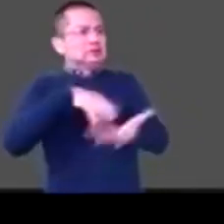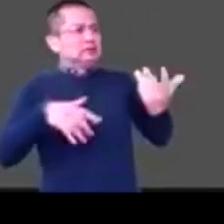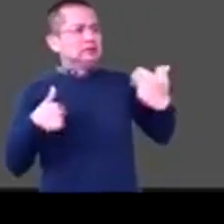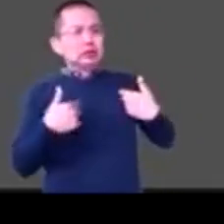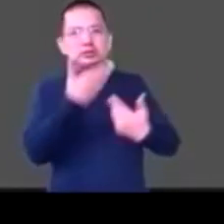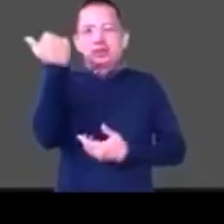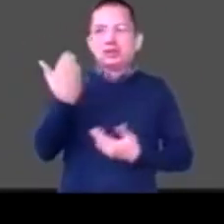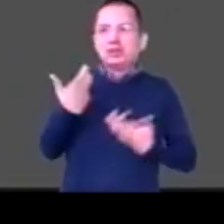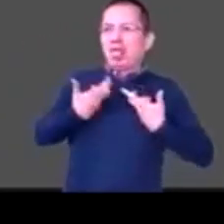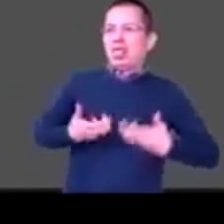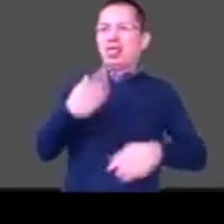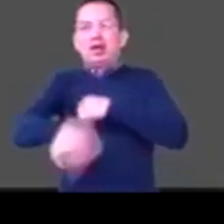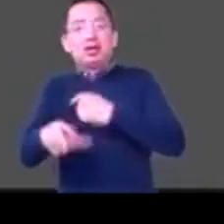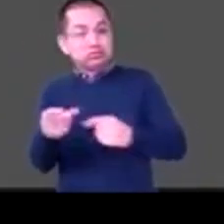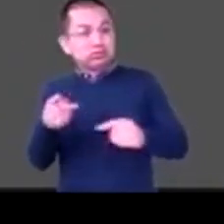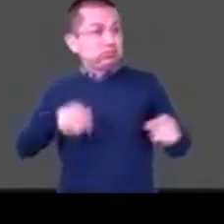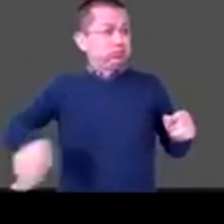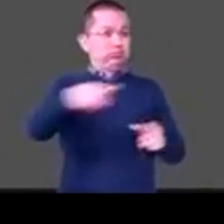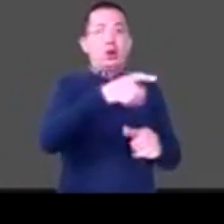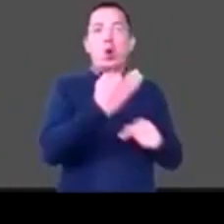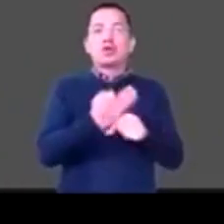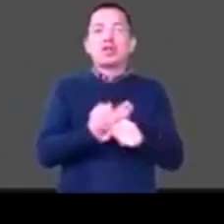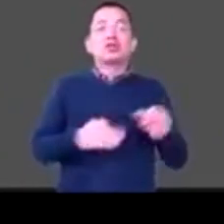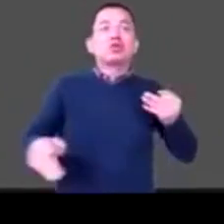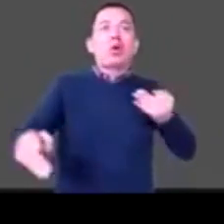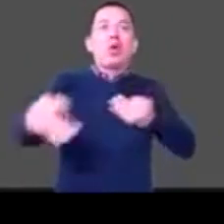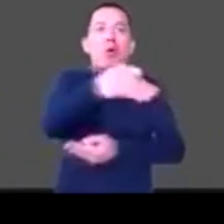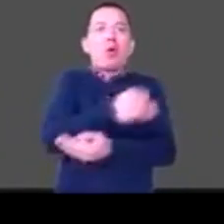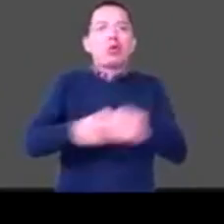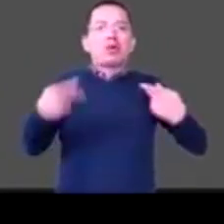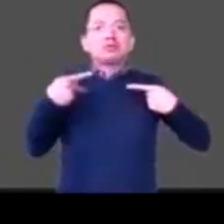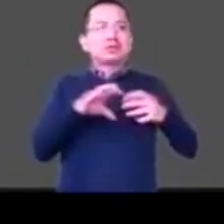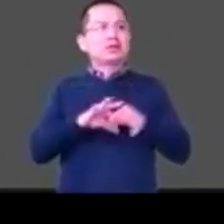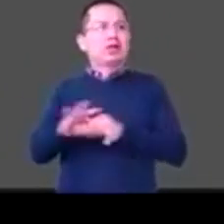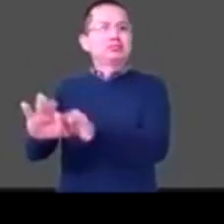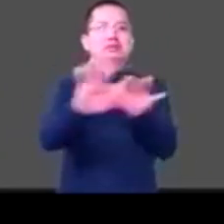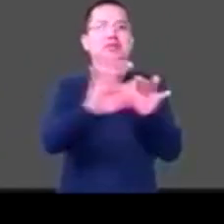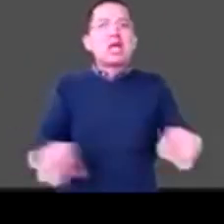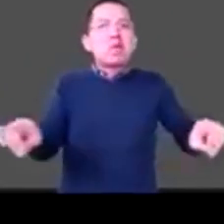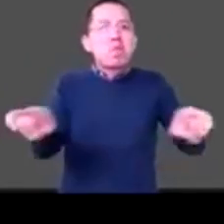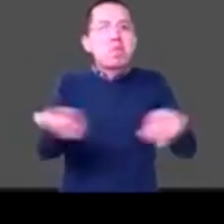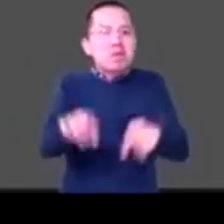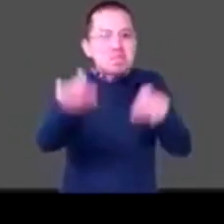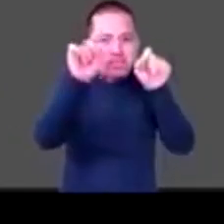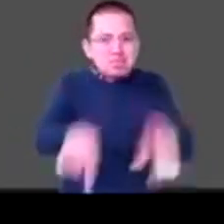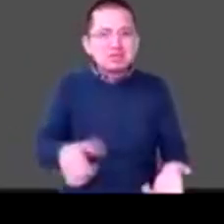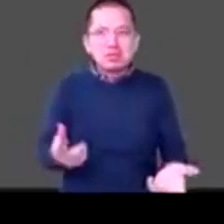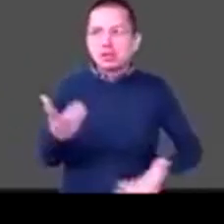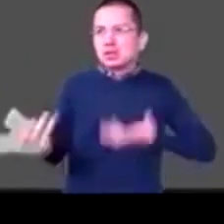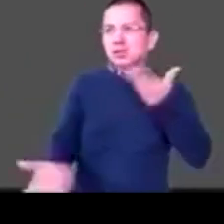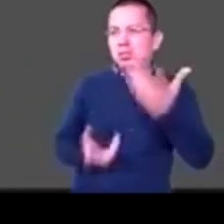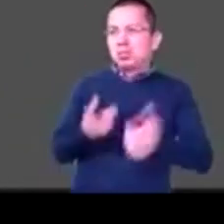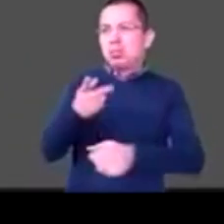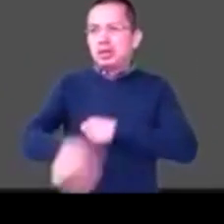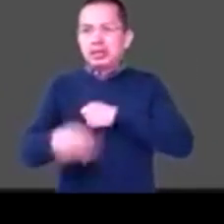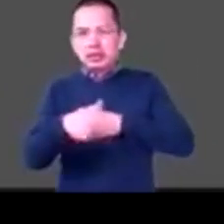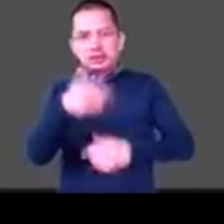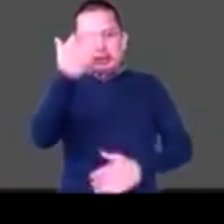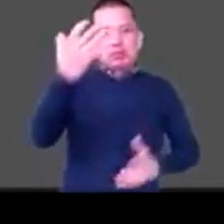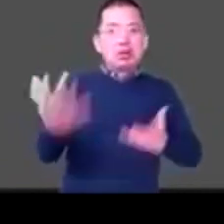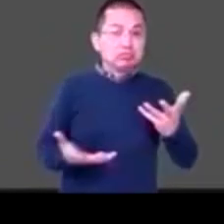para las políticas públicas pero de repente nos descubrimos hoy todos del lado vulnerable y creo que esa es una oportunidad